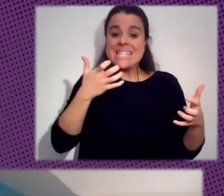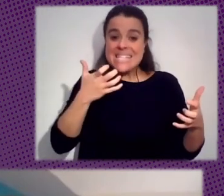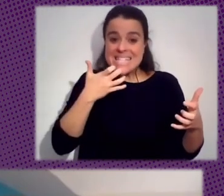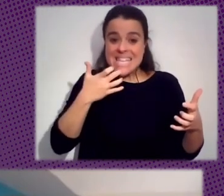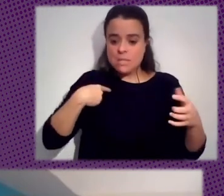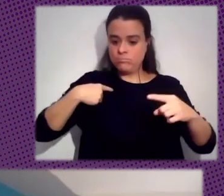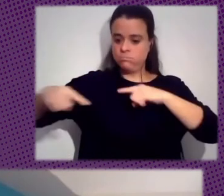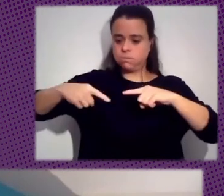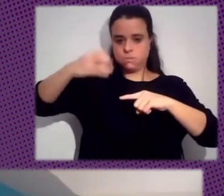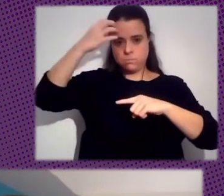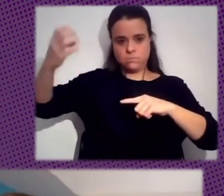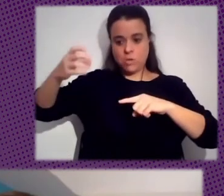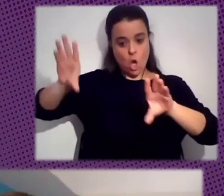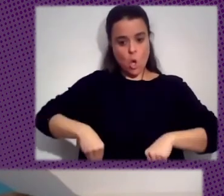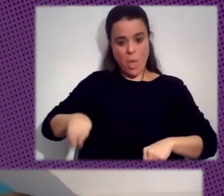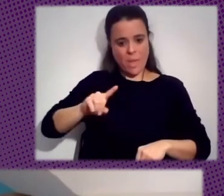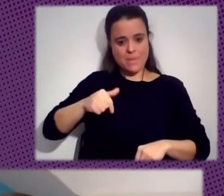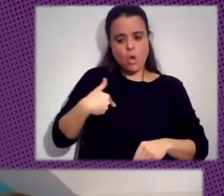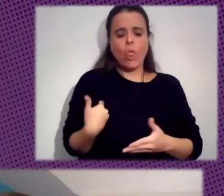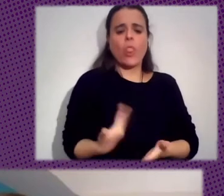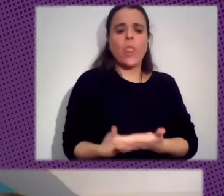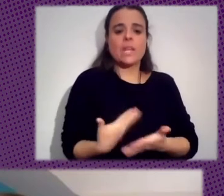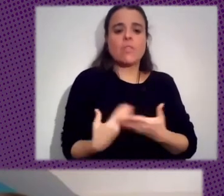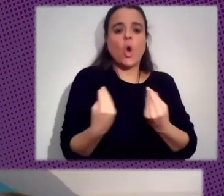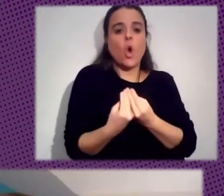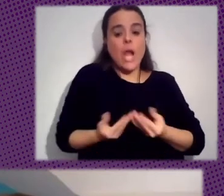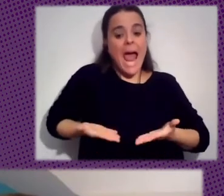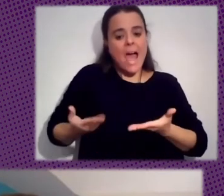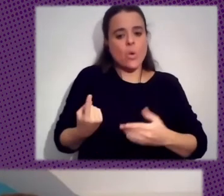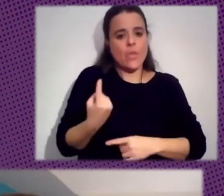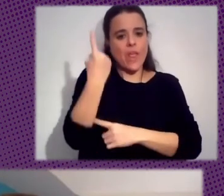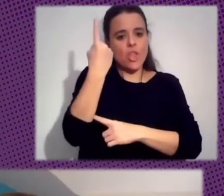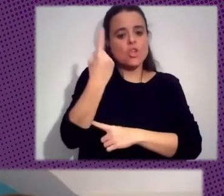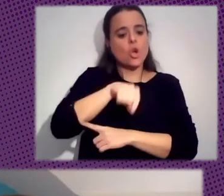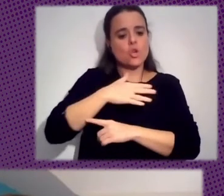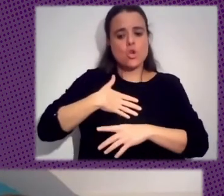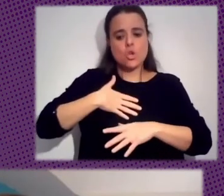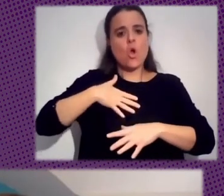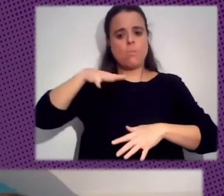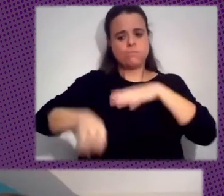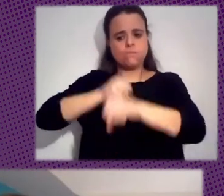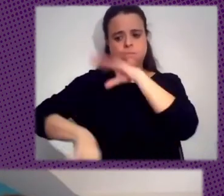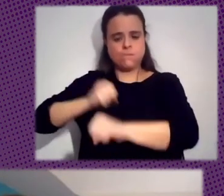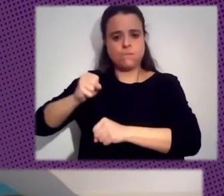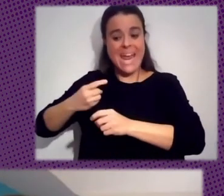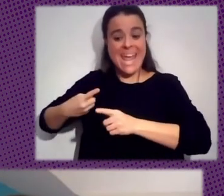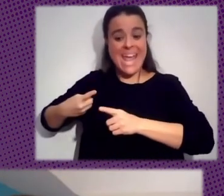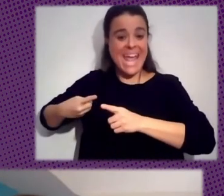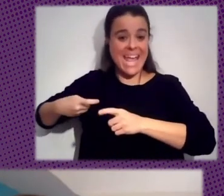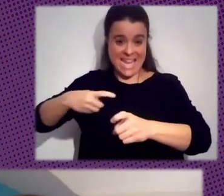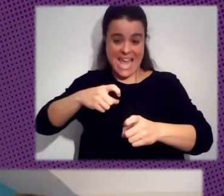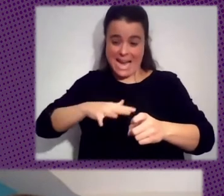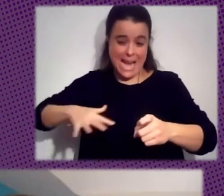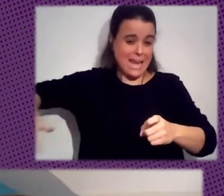Certifico Que Con La Ayuda De Dios Nosotros Entraremos Poderosamente Conta Vosotros Y Os Haremos Guerra Por Todas Las Partes Y